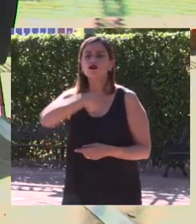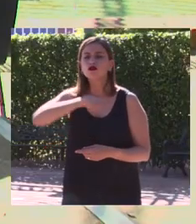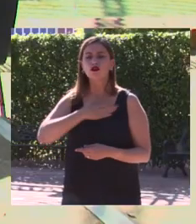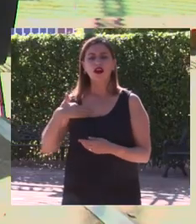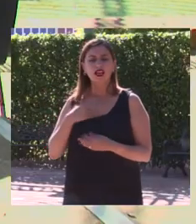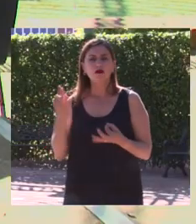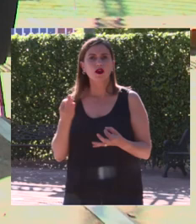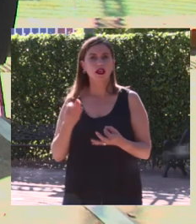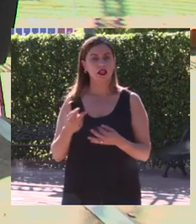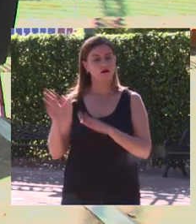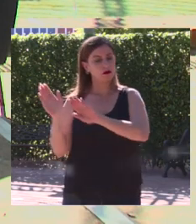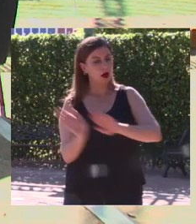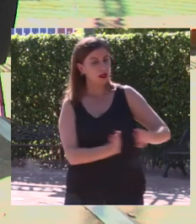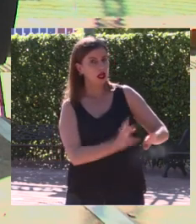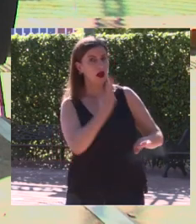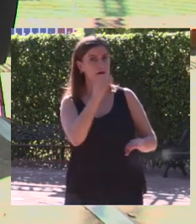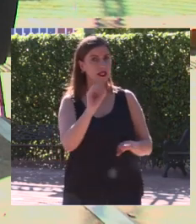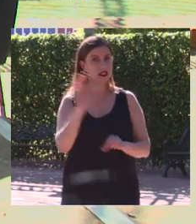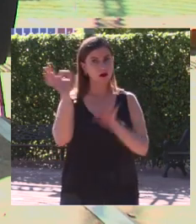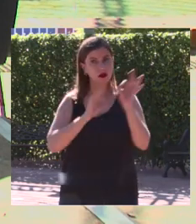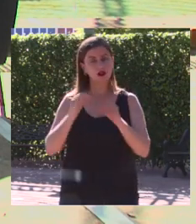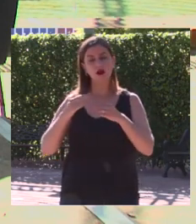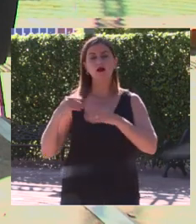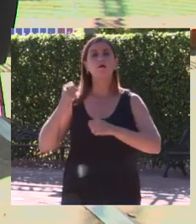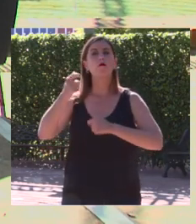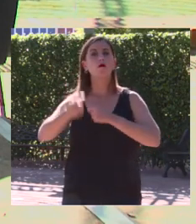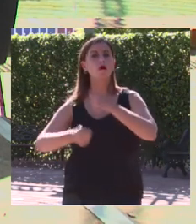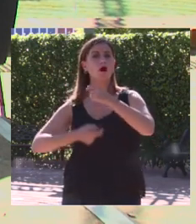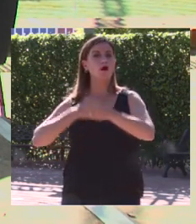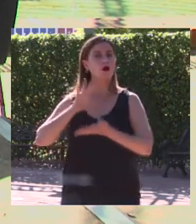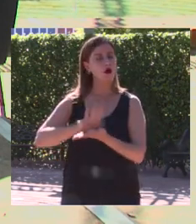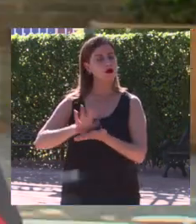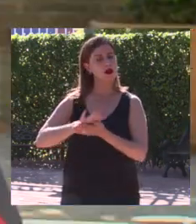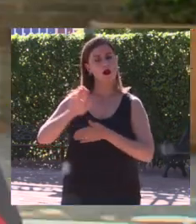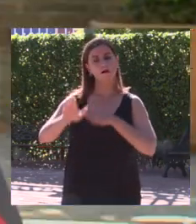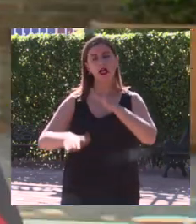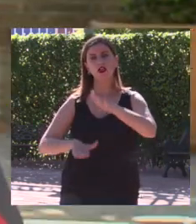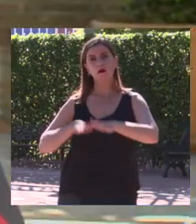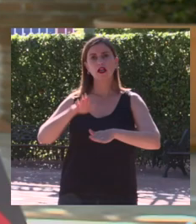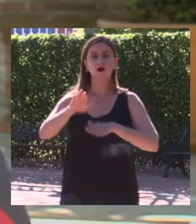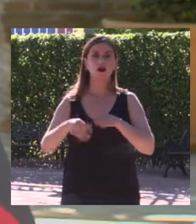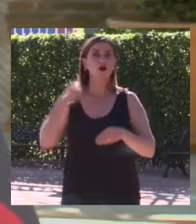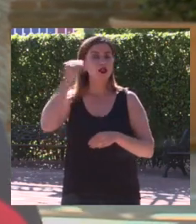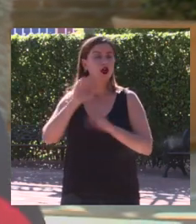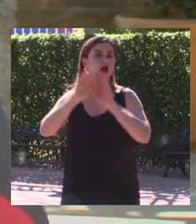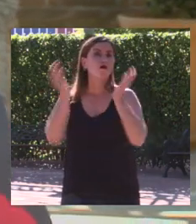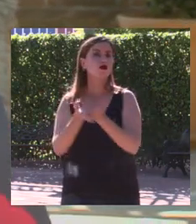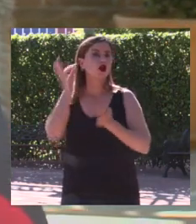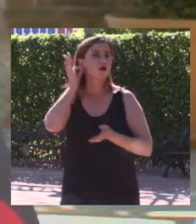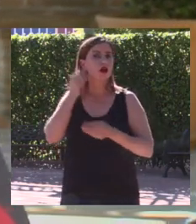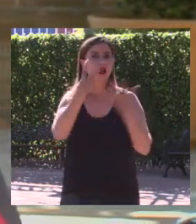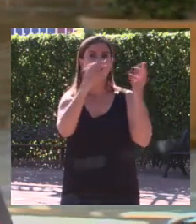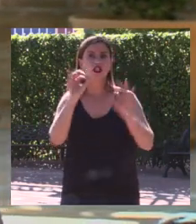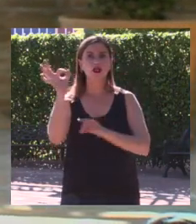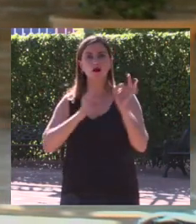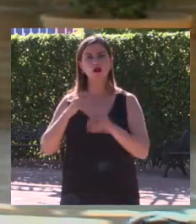luego dejar el restante 20% para ir a largo plazo yo creo que en el mundo de la mujer y el deporte el